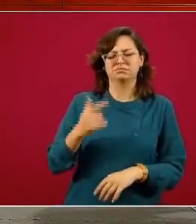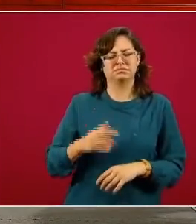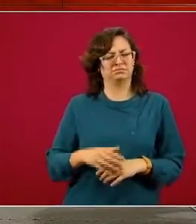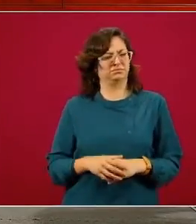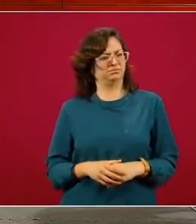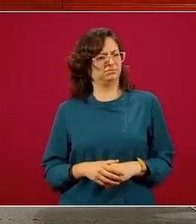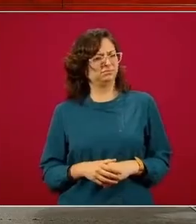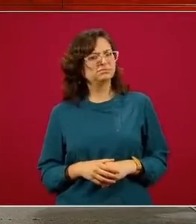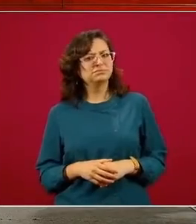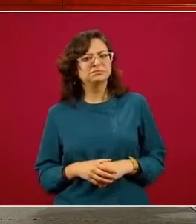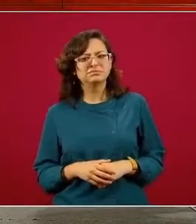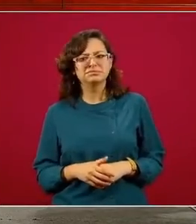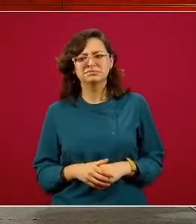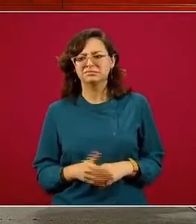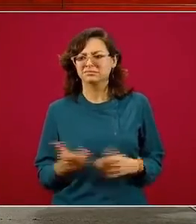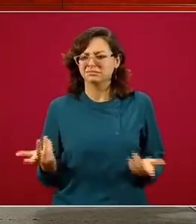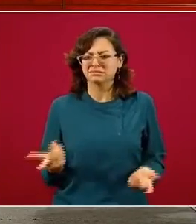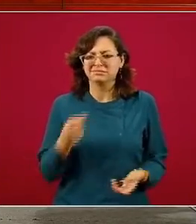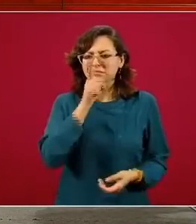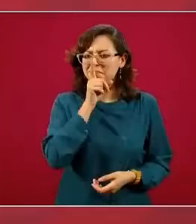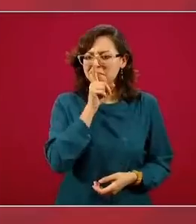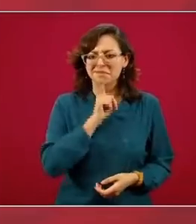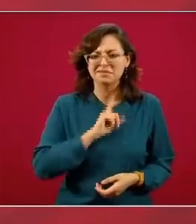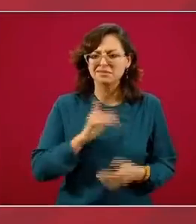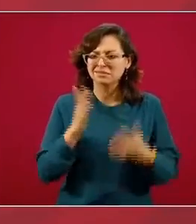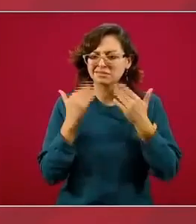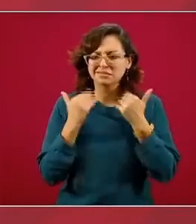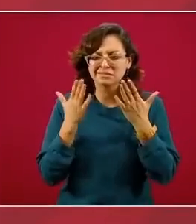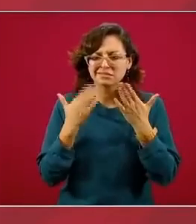quiera que diga eso está diciendo una mentira.